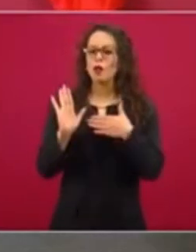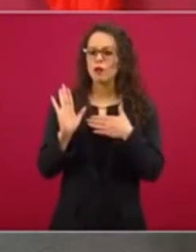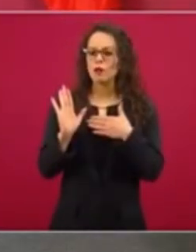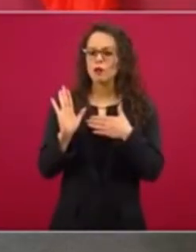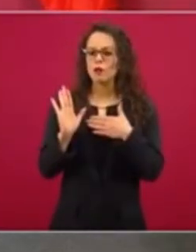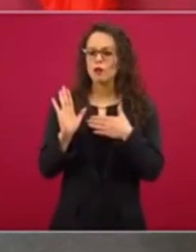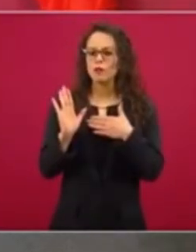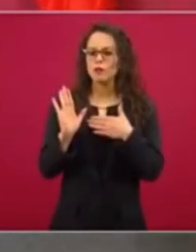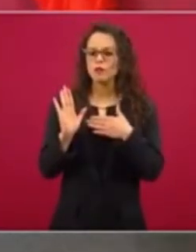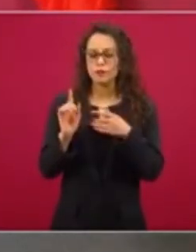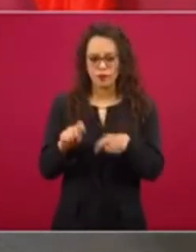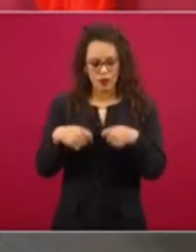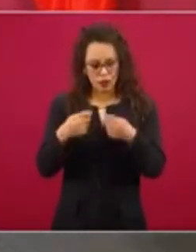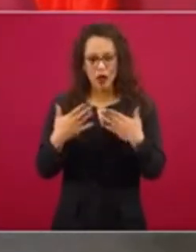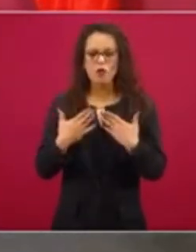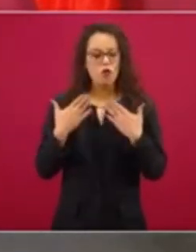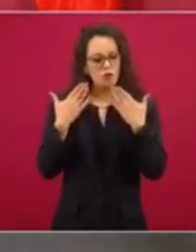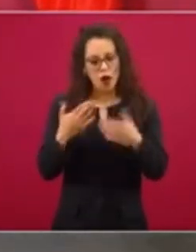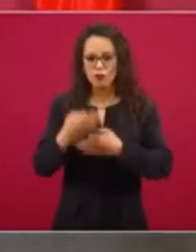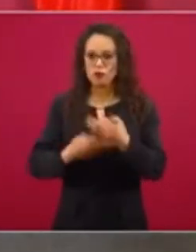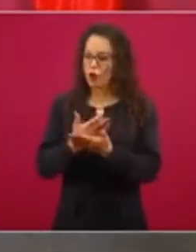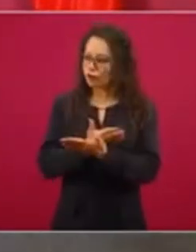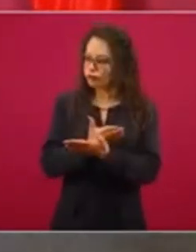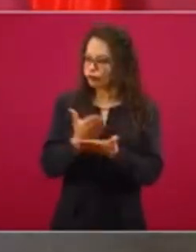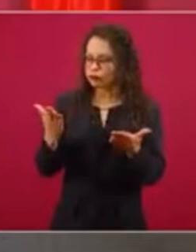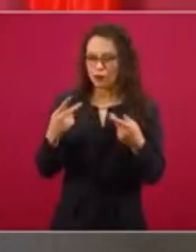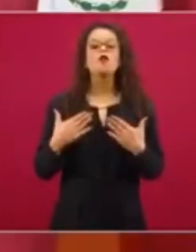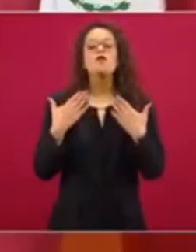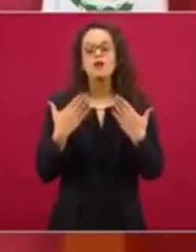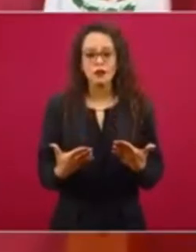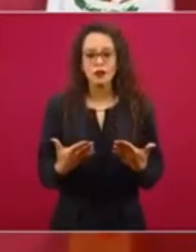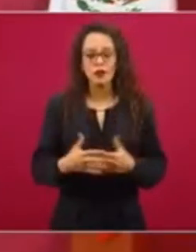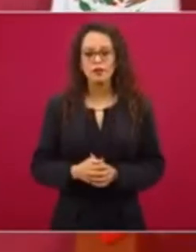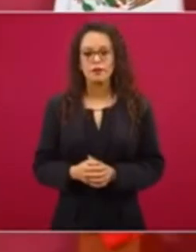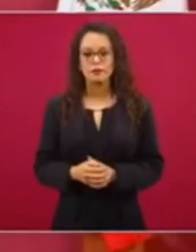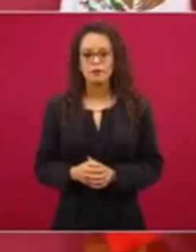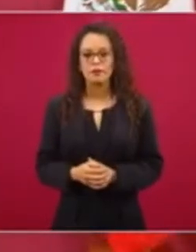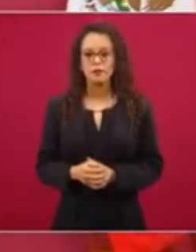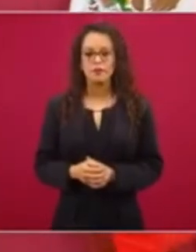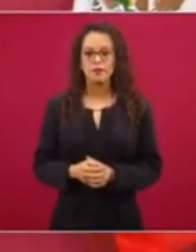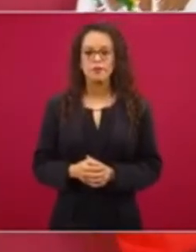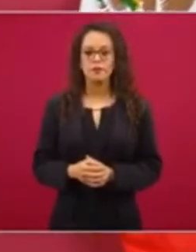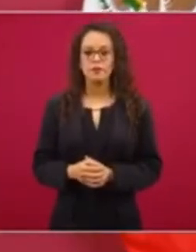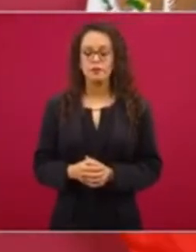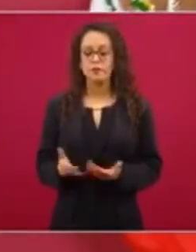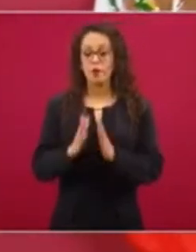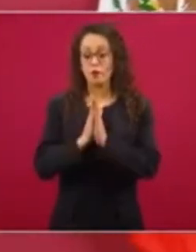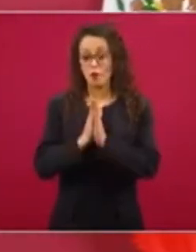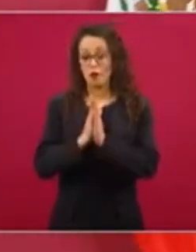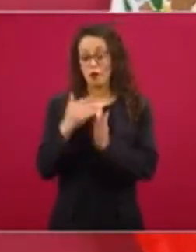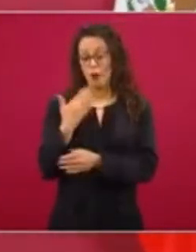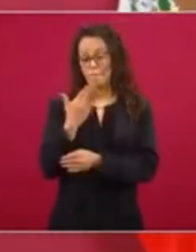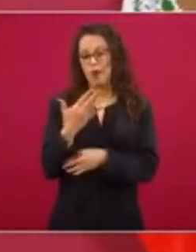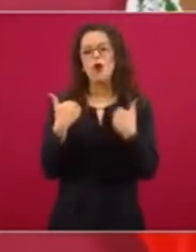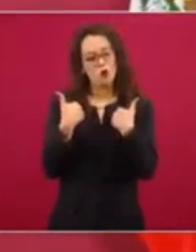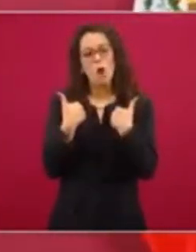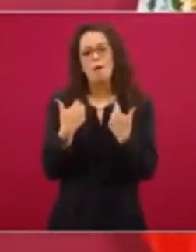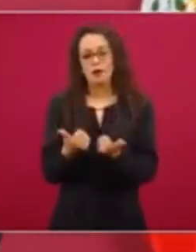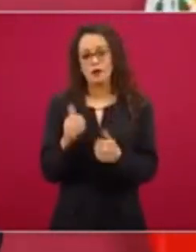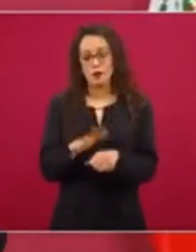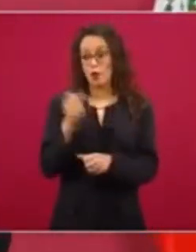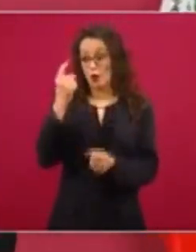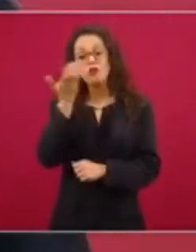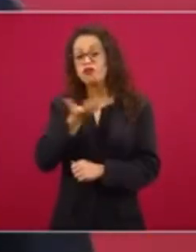darle toda la confianza a los contribuyentes. Ahora yo pido la comprensión porque había unos muy mal